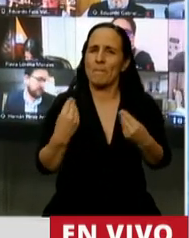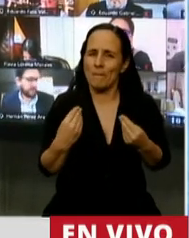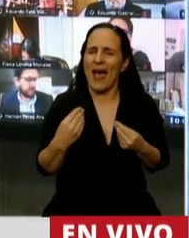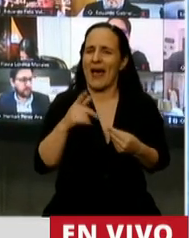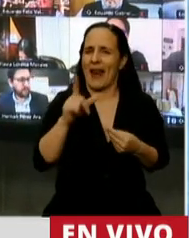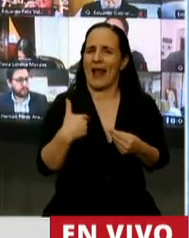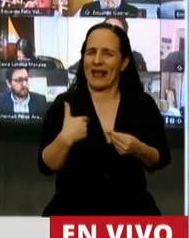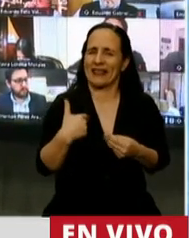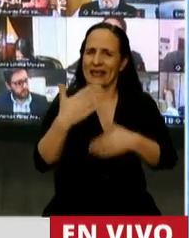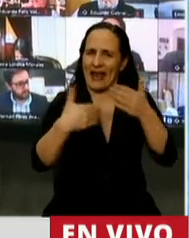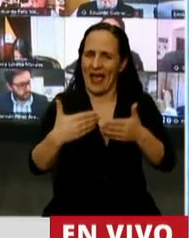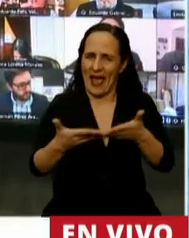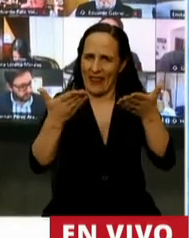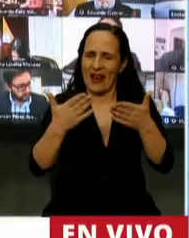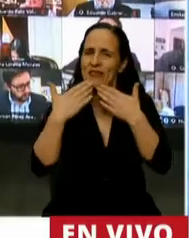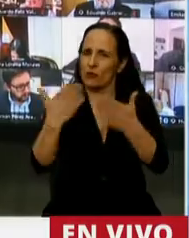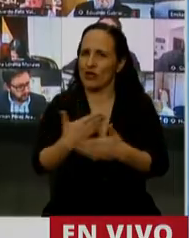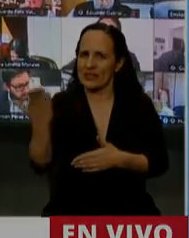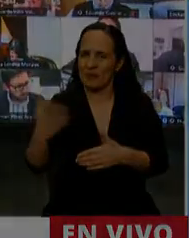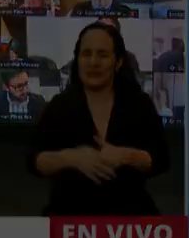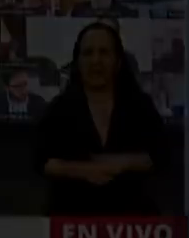vez más a la Argentina adelante. Muchas gracias, señor Presidente. Gracias.